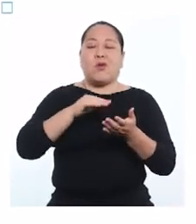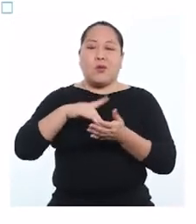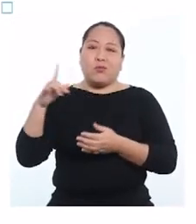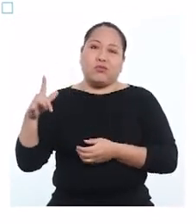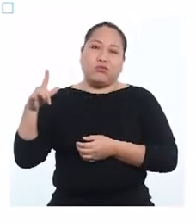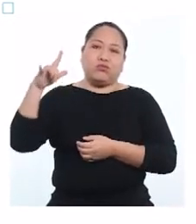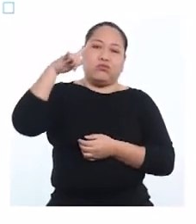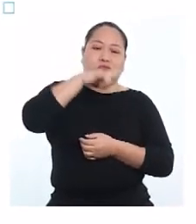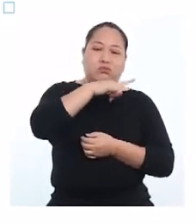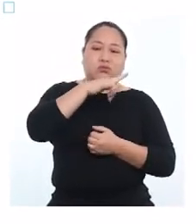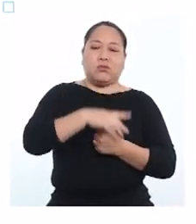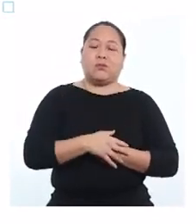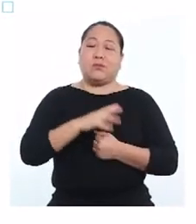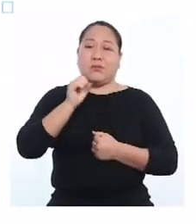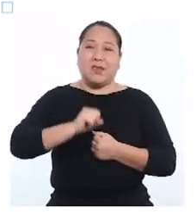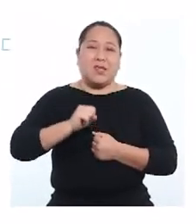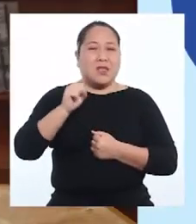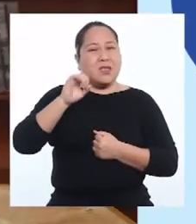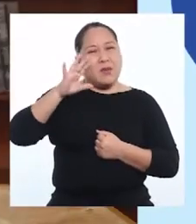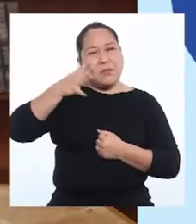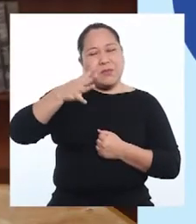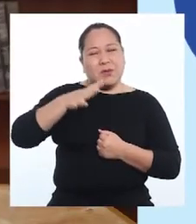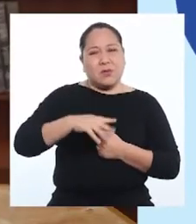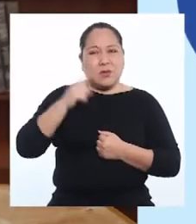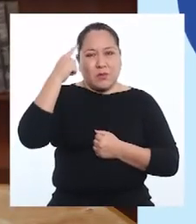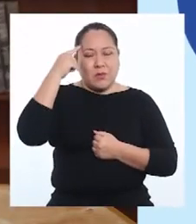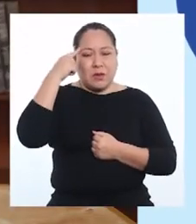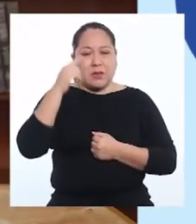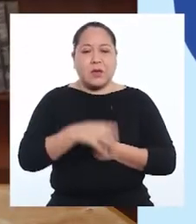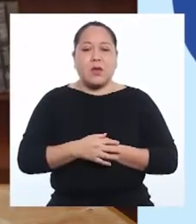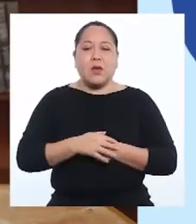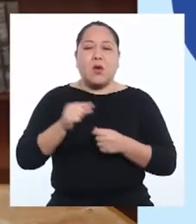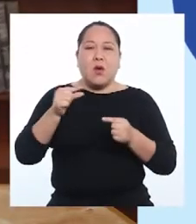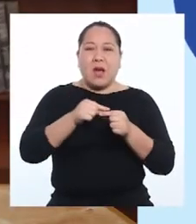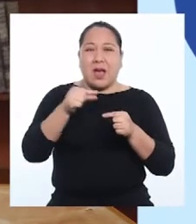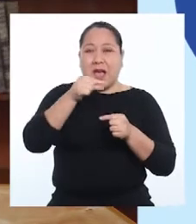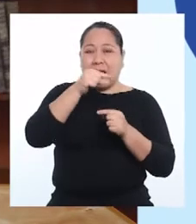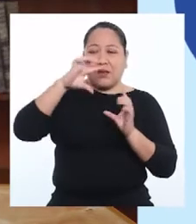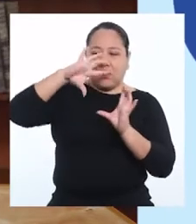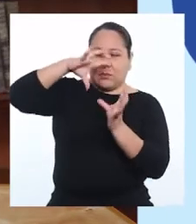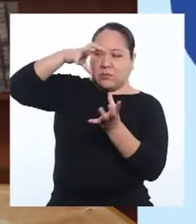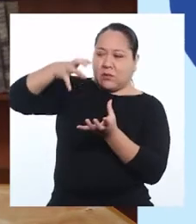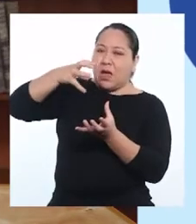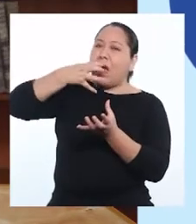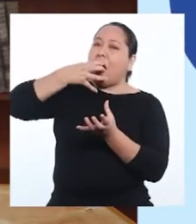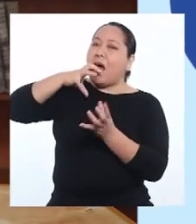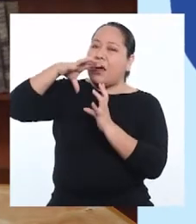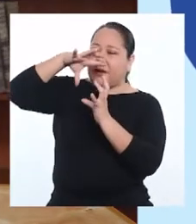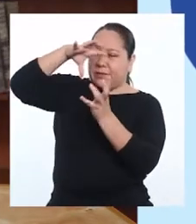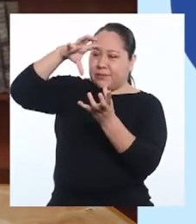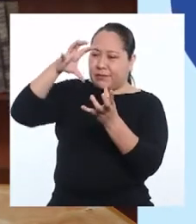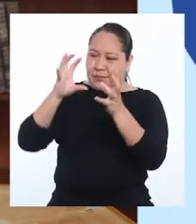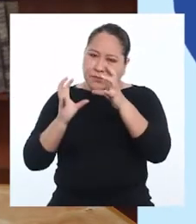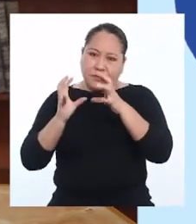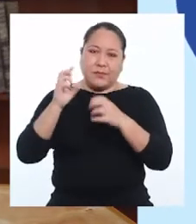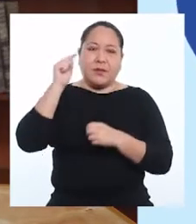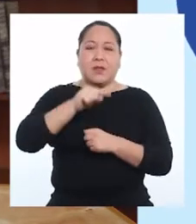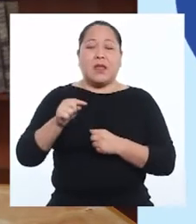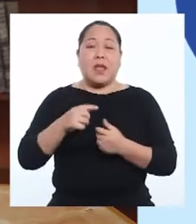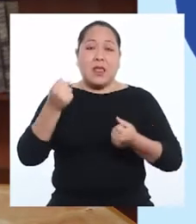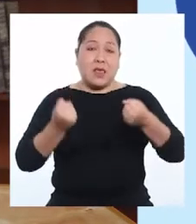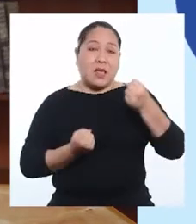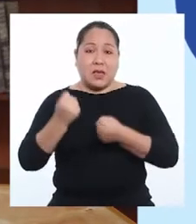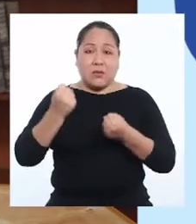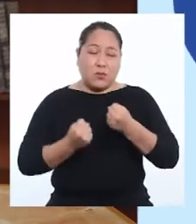aviones. Se estima que las emisiones de gases de efecto invernadero del transporte